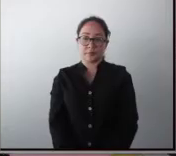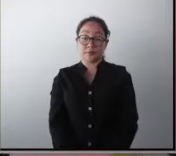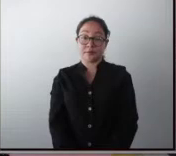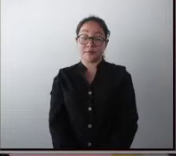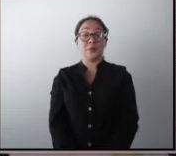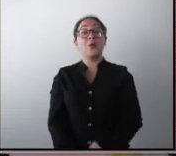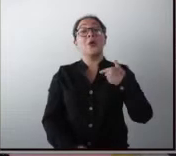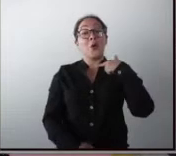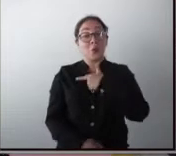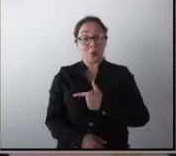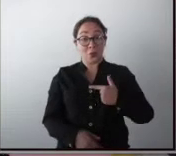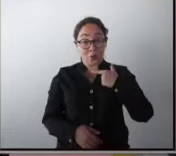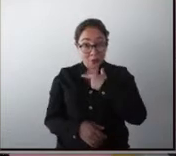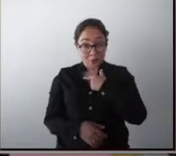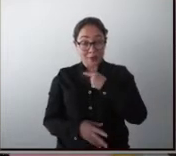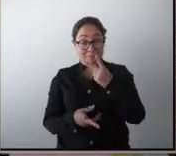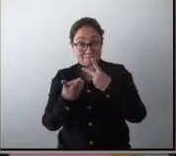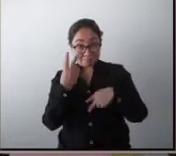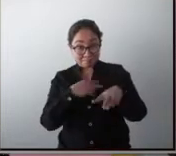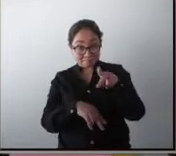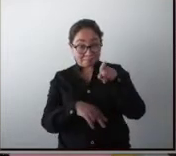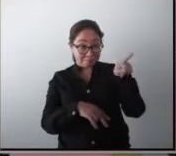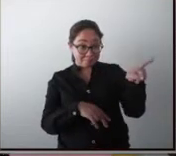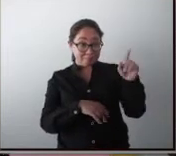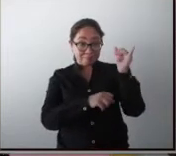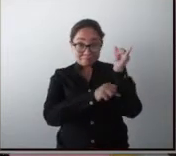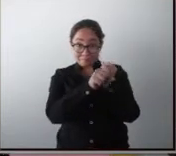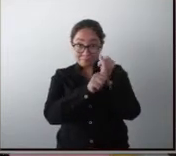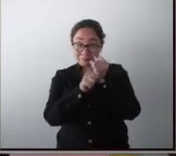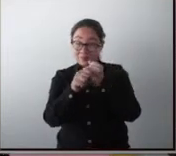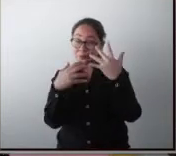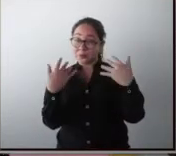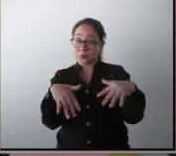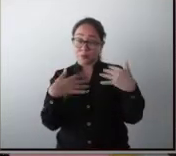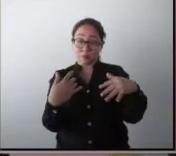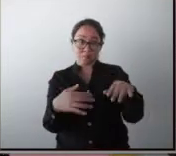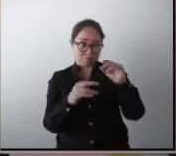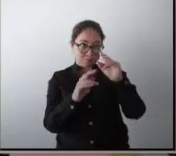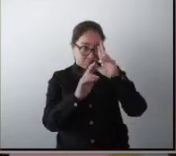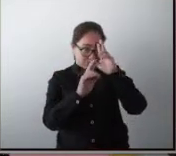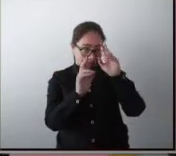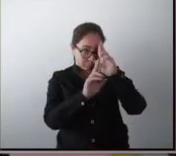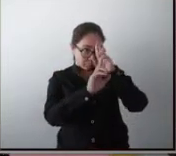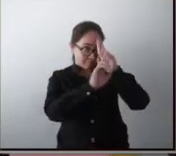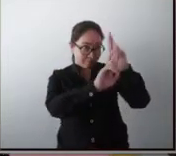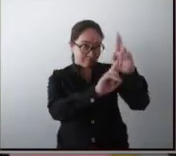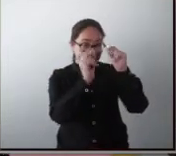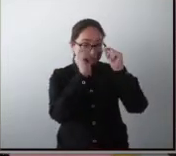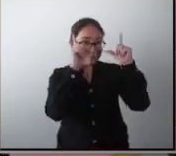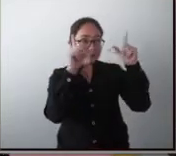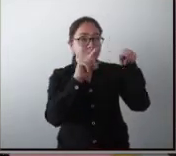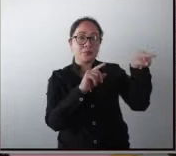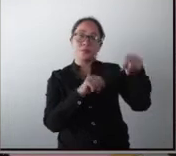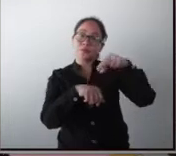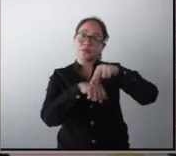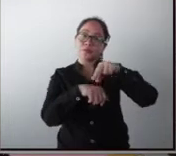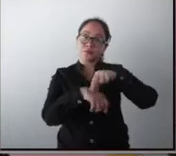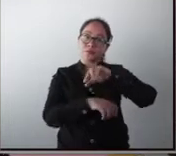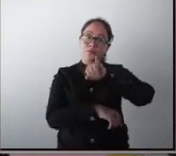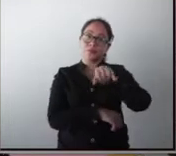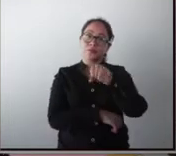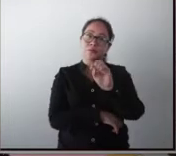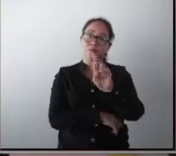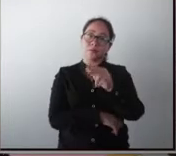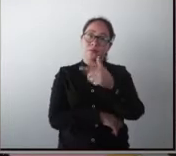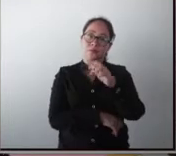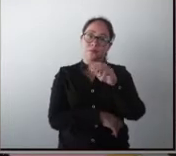Me da mucho gusto poder estar aquí con uno de los investigadores que más admiro y respeto, el doctor Jorge Manso Denes. Doctor